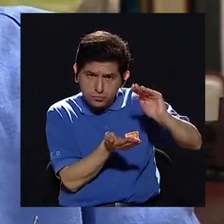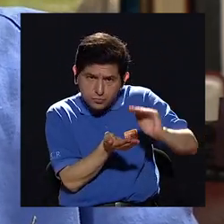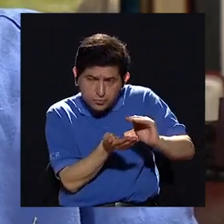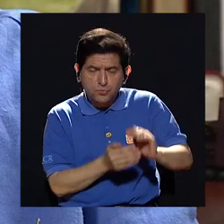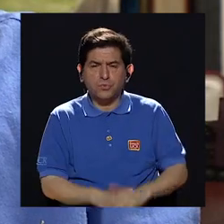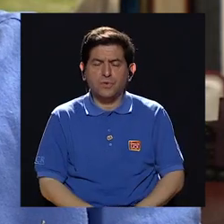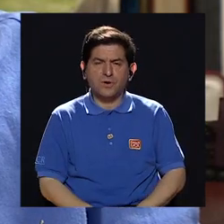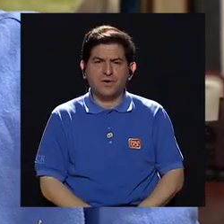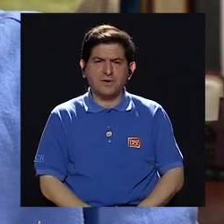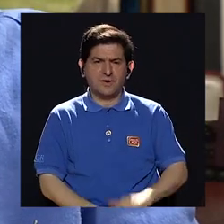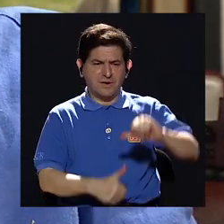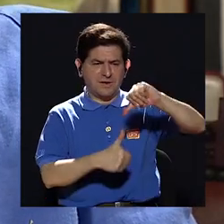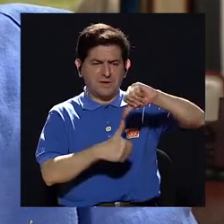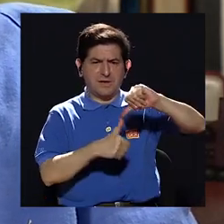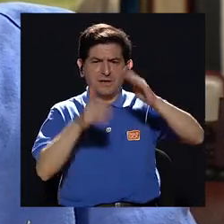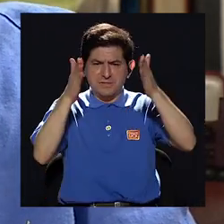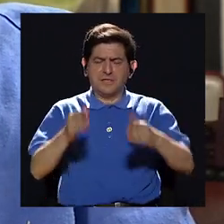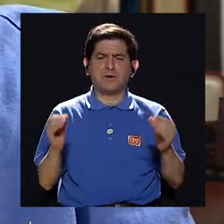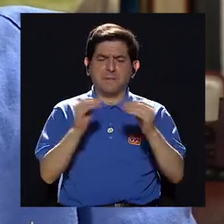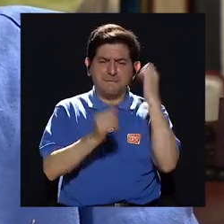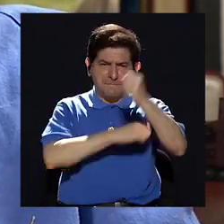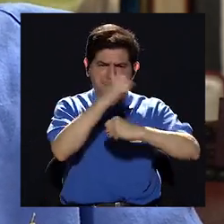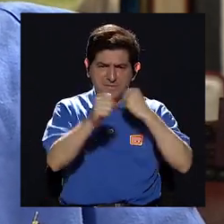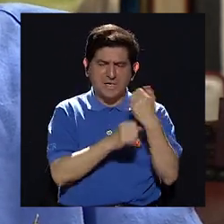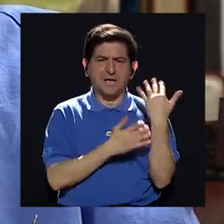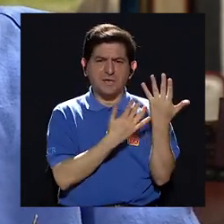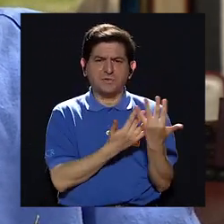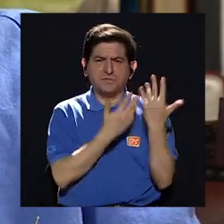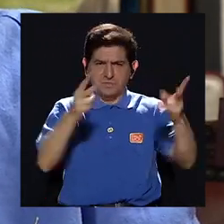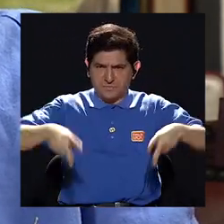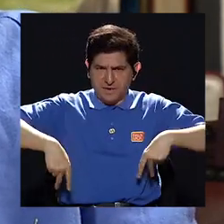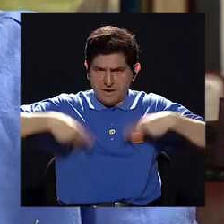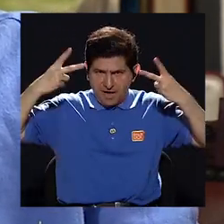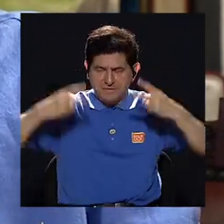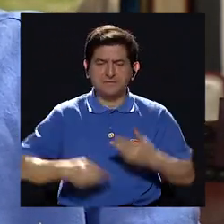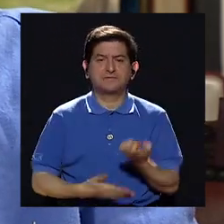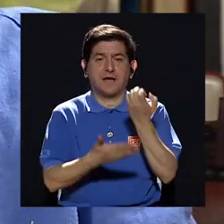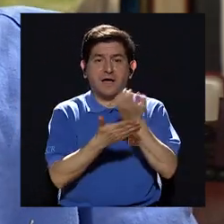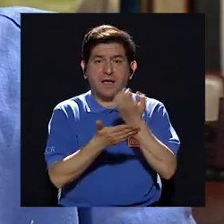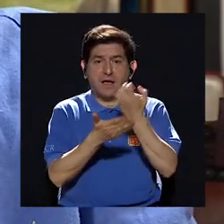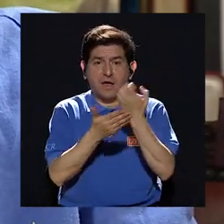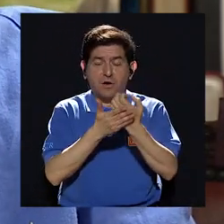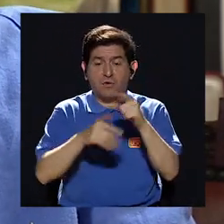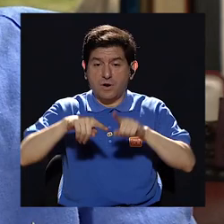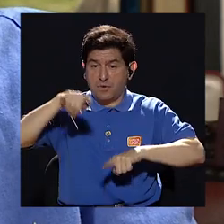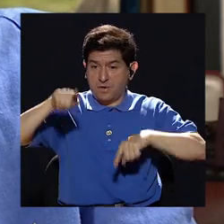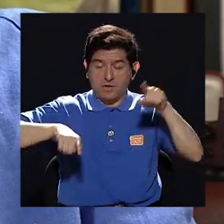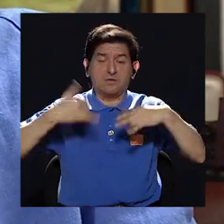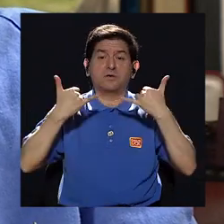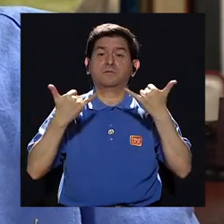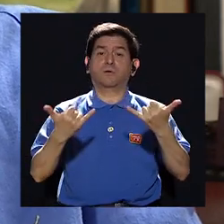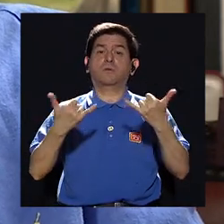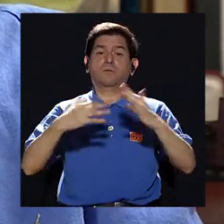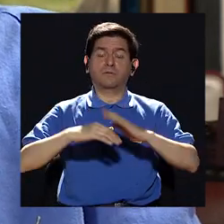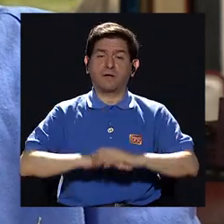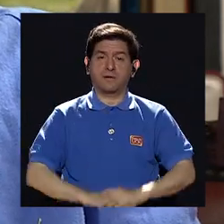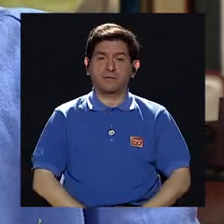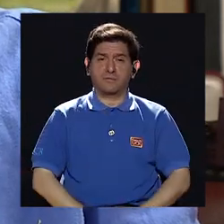que el centroamericano vive más años, que las economías se han diversificado.